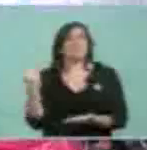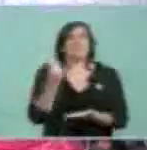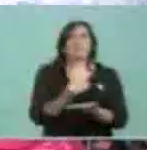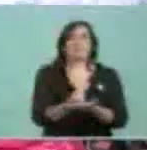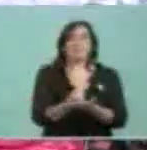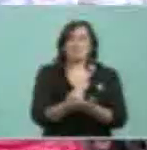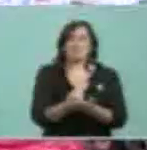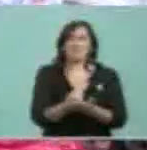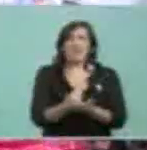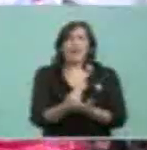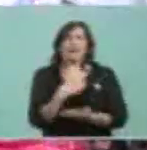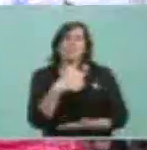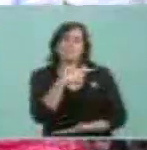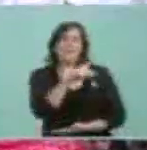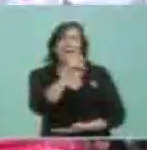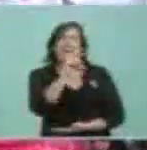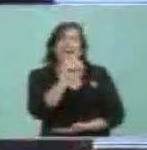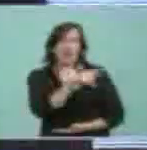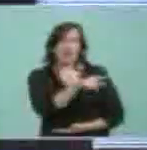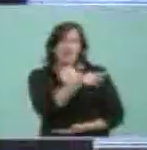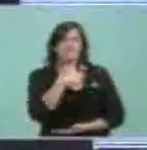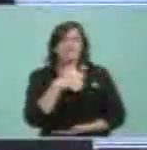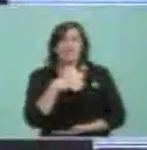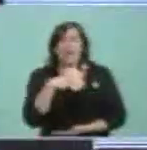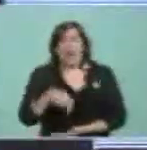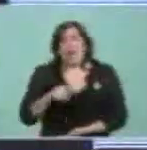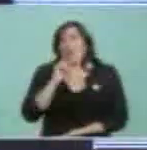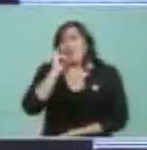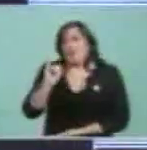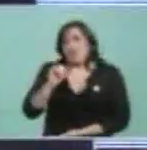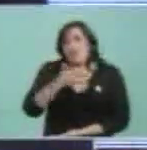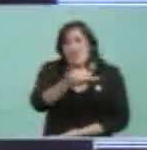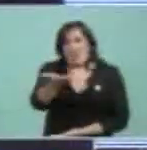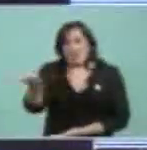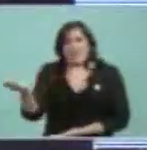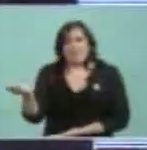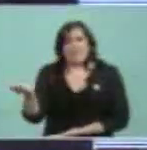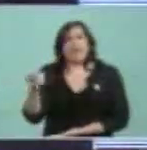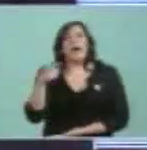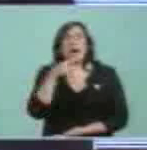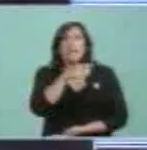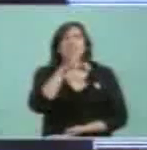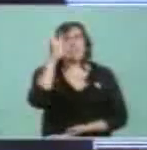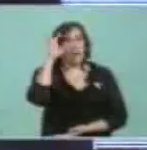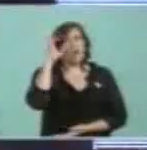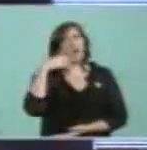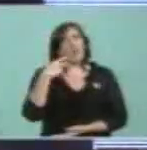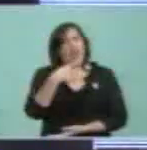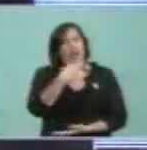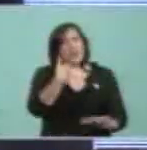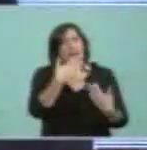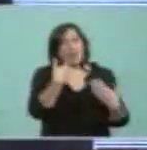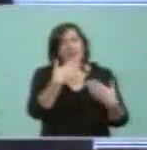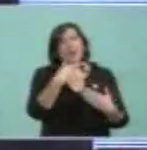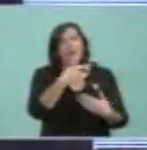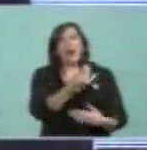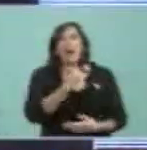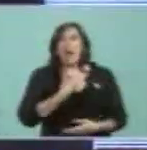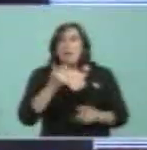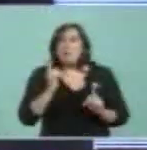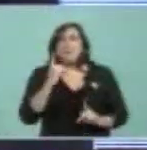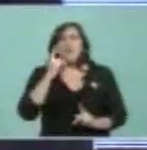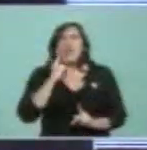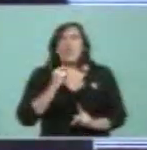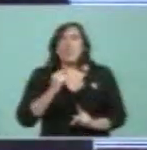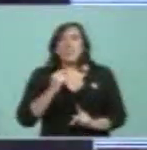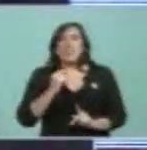Carlos, voy a contar una anécdota. Carlos acordaba y me dice, ¿vos te acordás lo que nos pasó ese día cuando